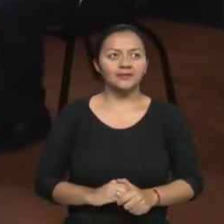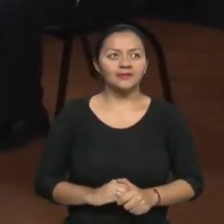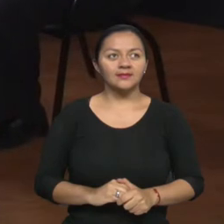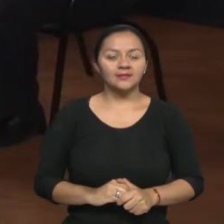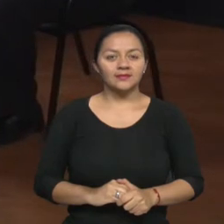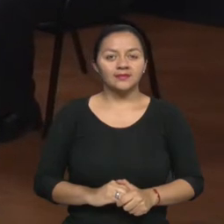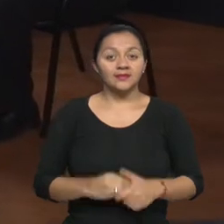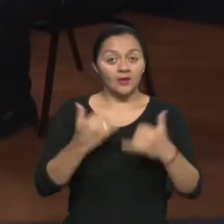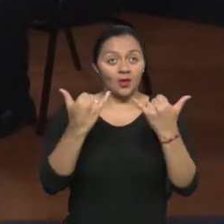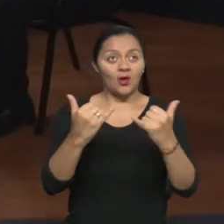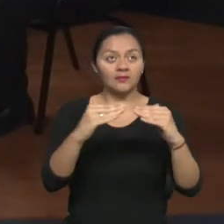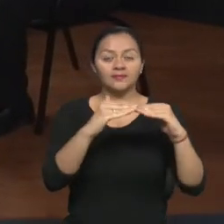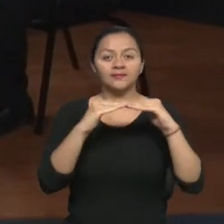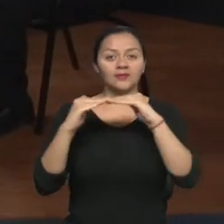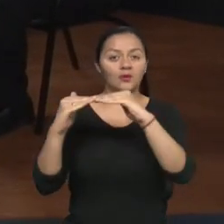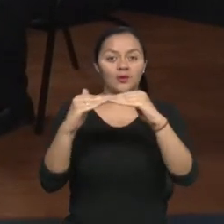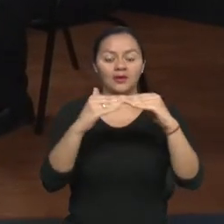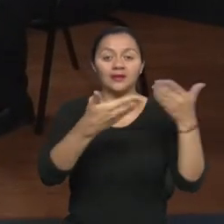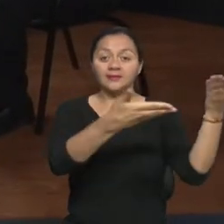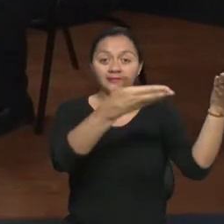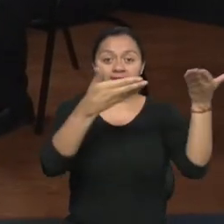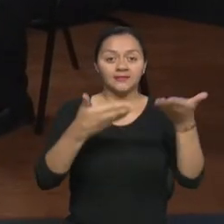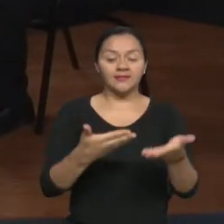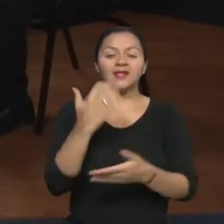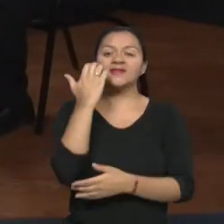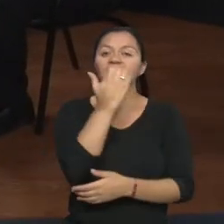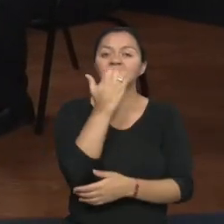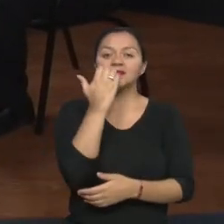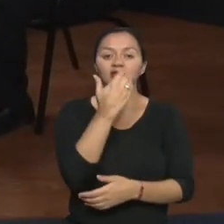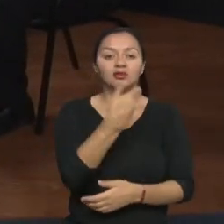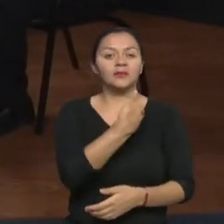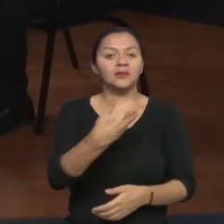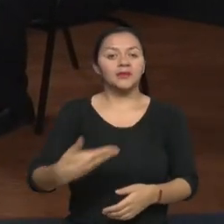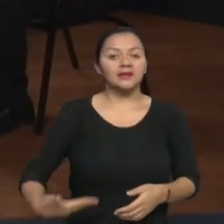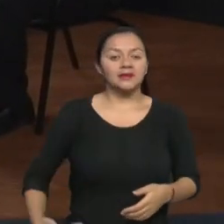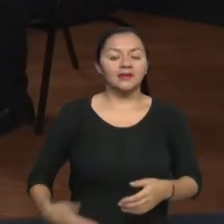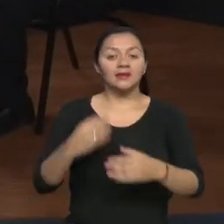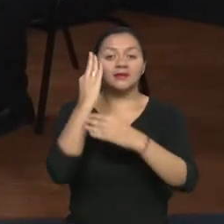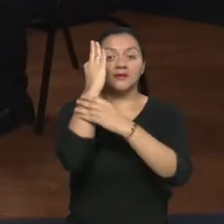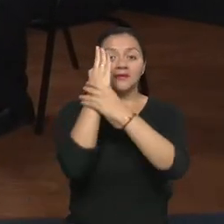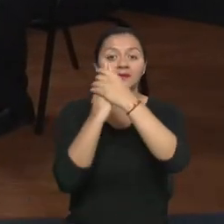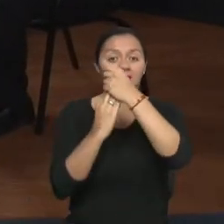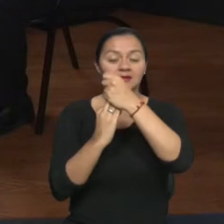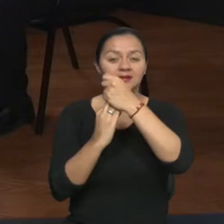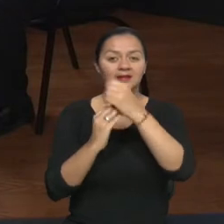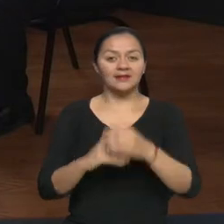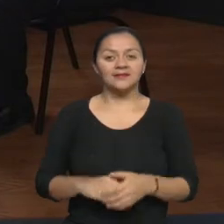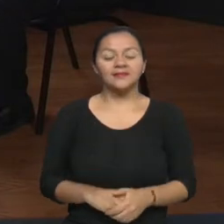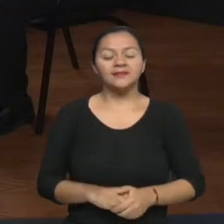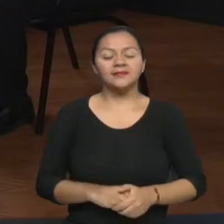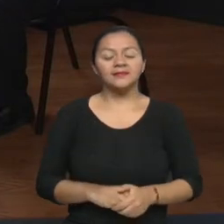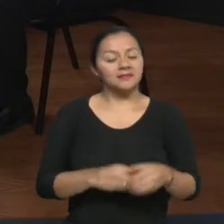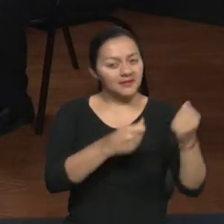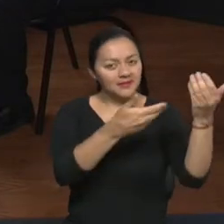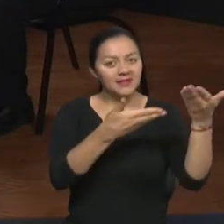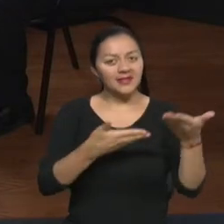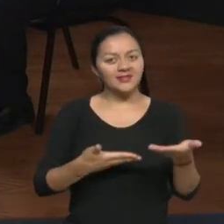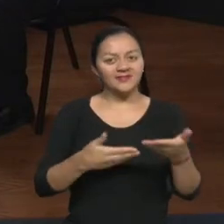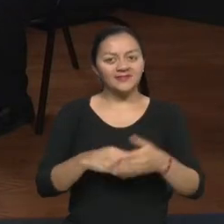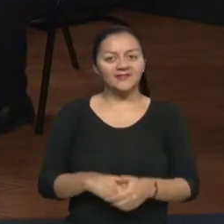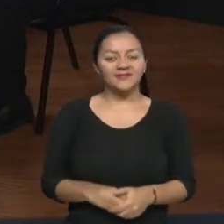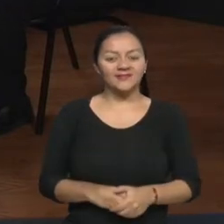En Construyendo Igualdad contamos con la presencia de Vinicio Vaquero, el presidente de la Federación Nacional de Sordas del Ecuador, FENASEC. Bienvenido, Vinicio.